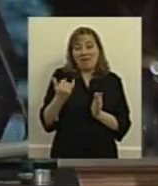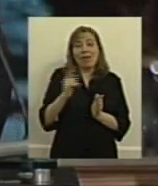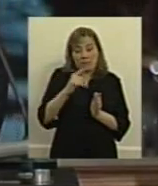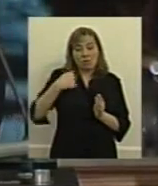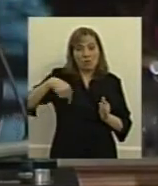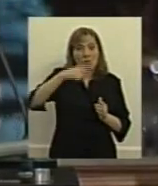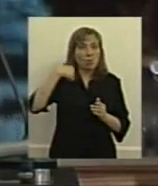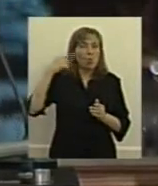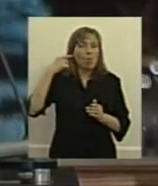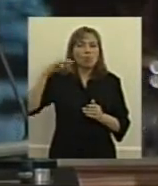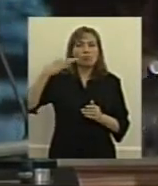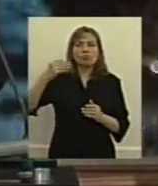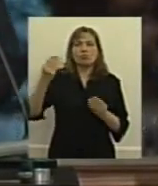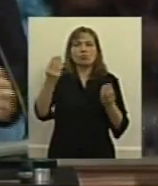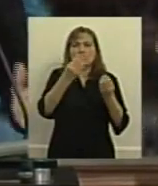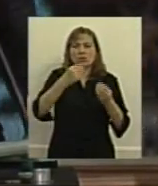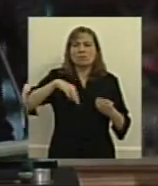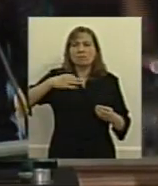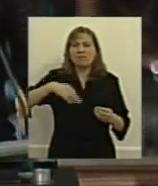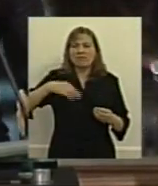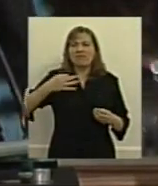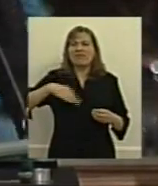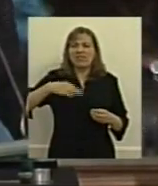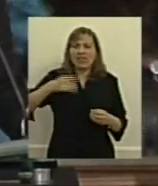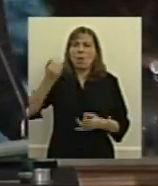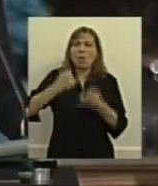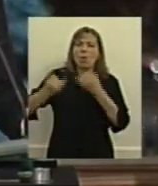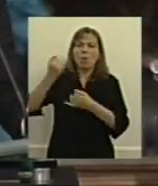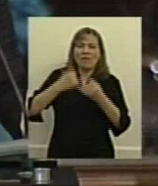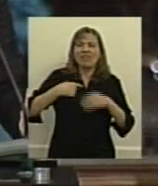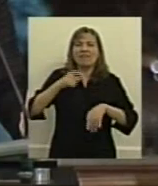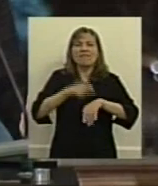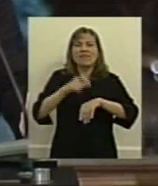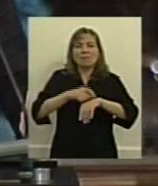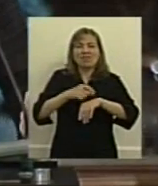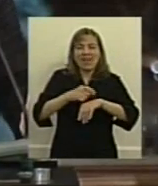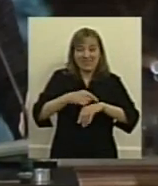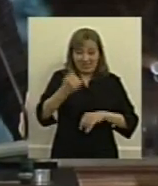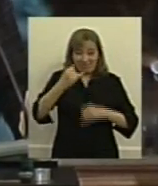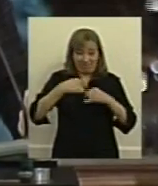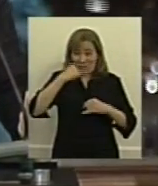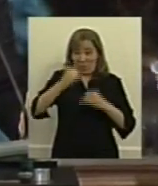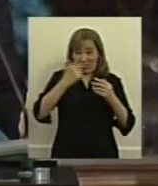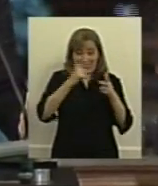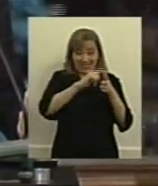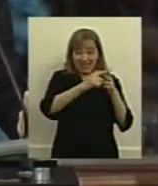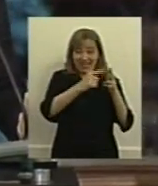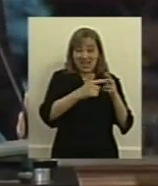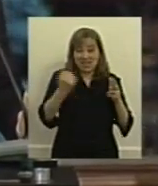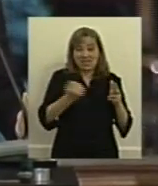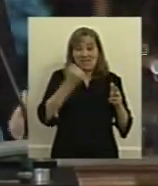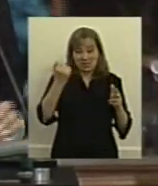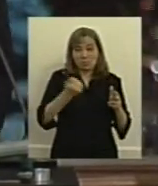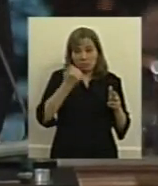historias de vida con las cosas que nos han pasado y para colmo enfermedades de las características de las que estamos hablando realmente